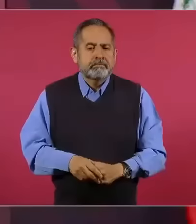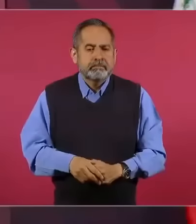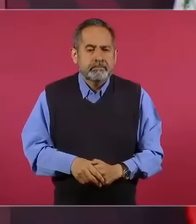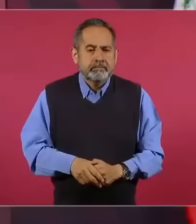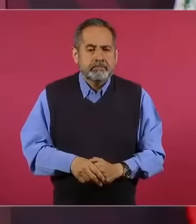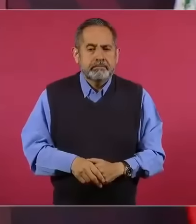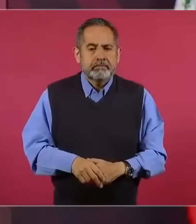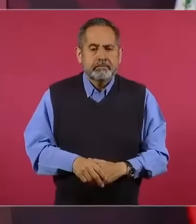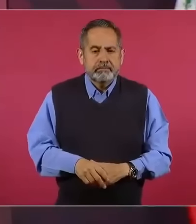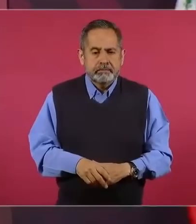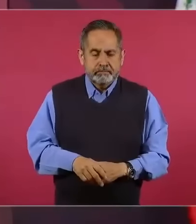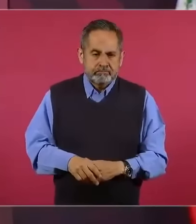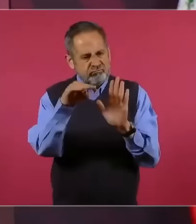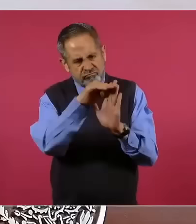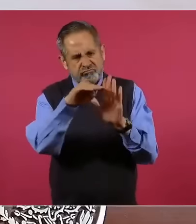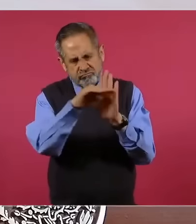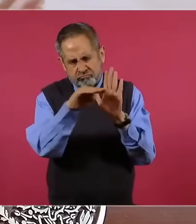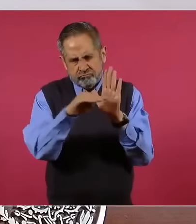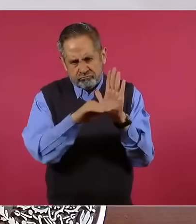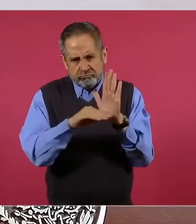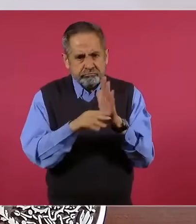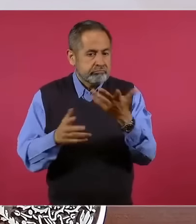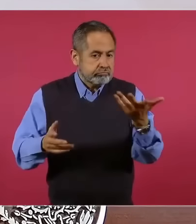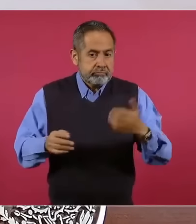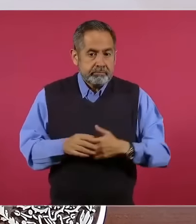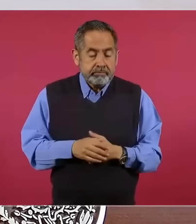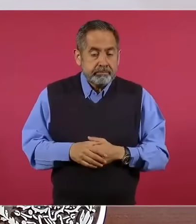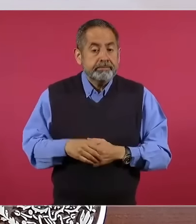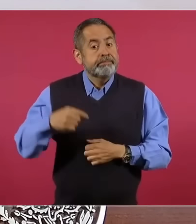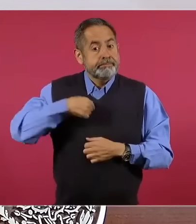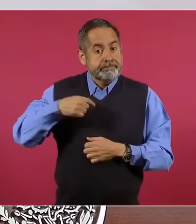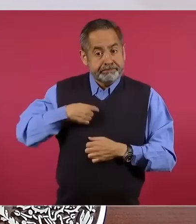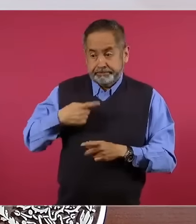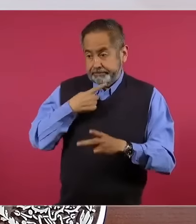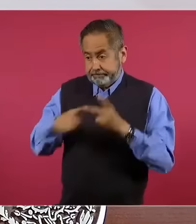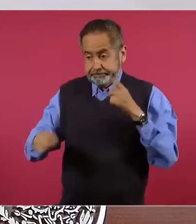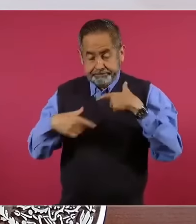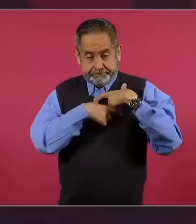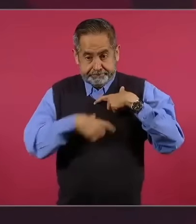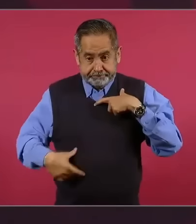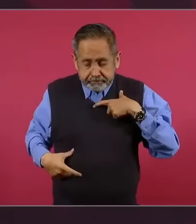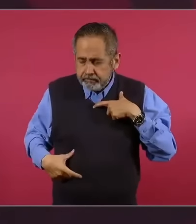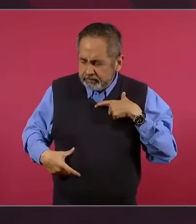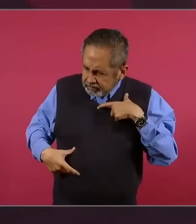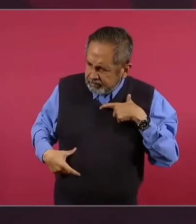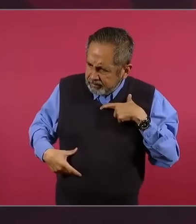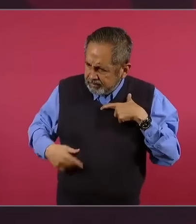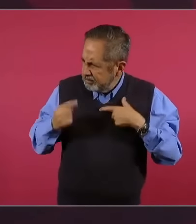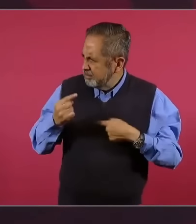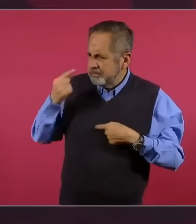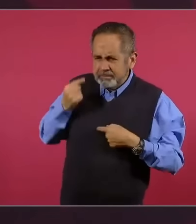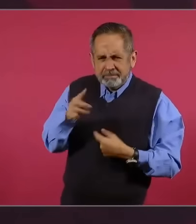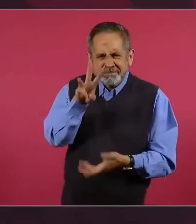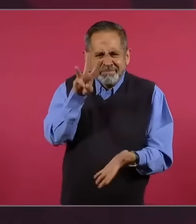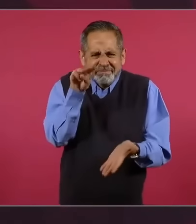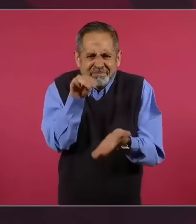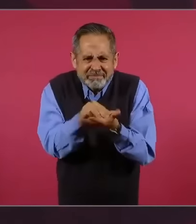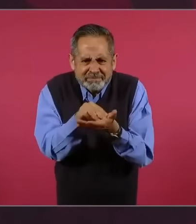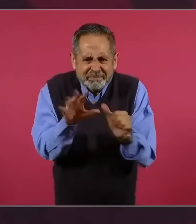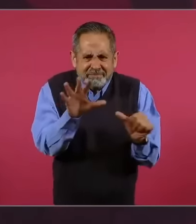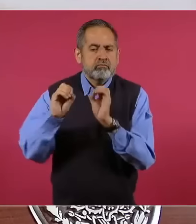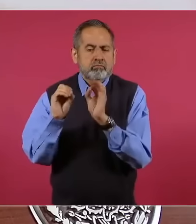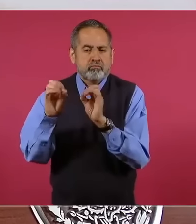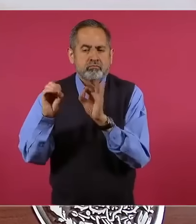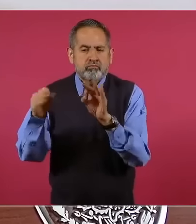Datos duros. Cuando llegamos, la presidencia ejercía tres mil seiscientos millones de